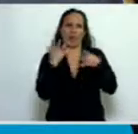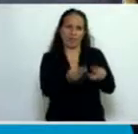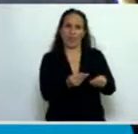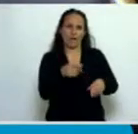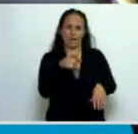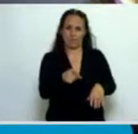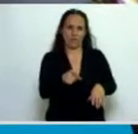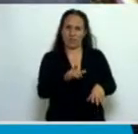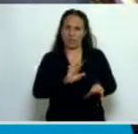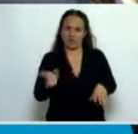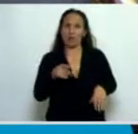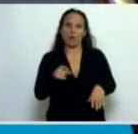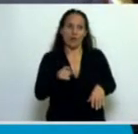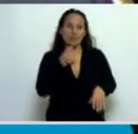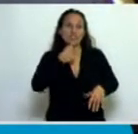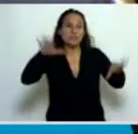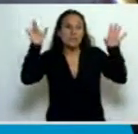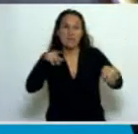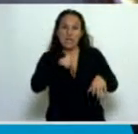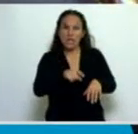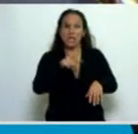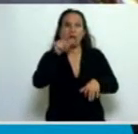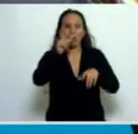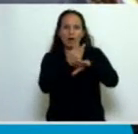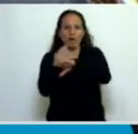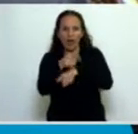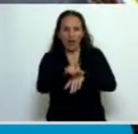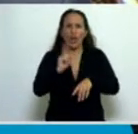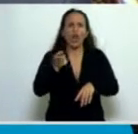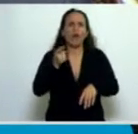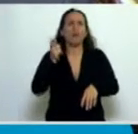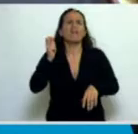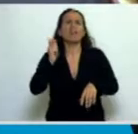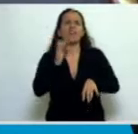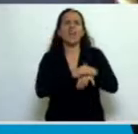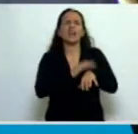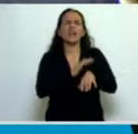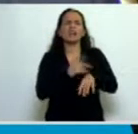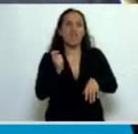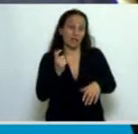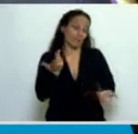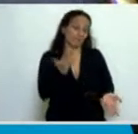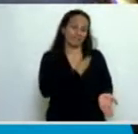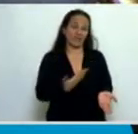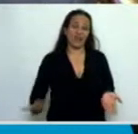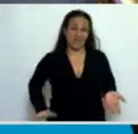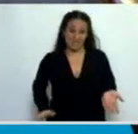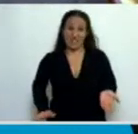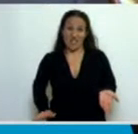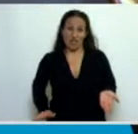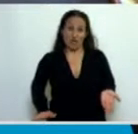la Procuración del Tesoro. Por supuesto que si no responden estos funcionarios, el que va a responder finalmente es el Estado. Sobre esto